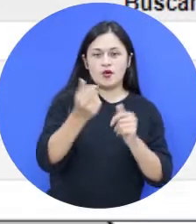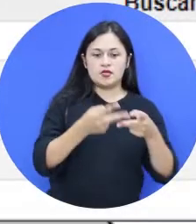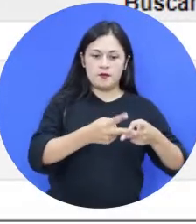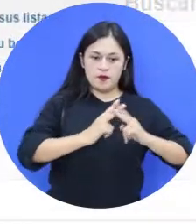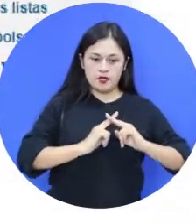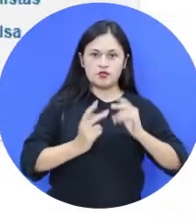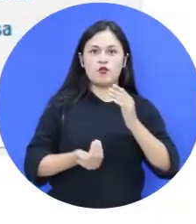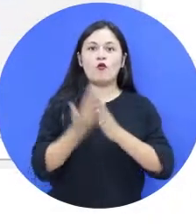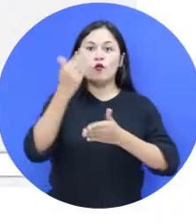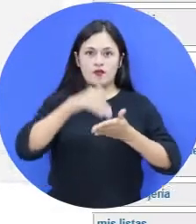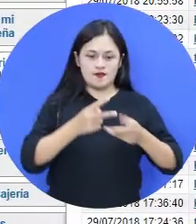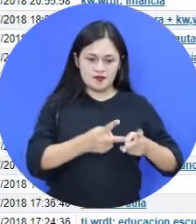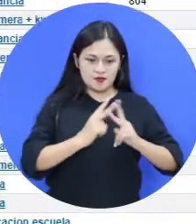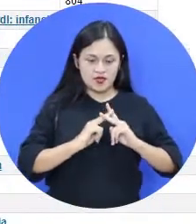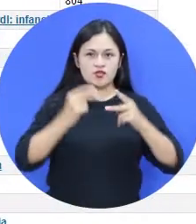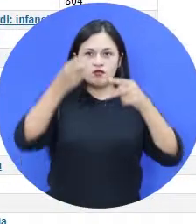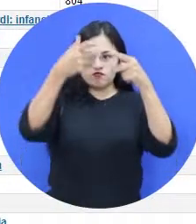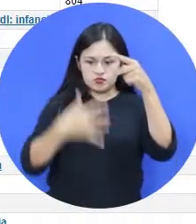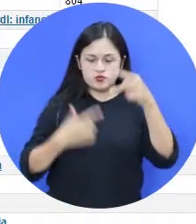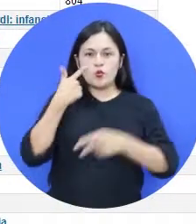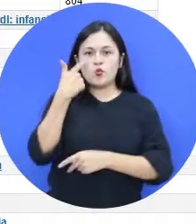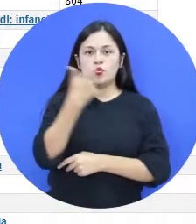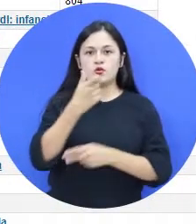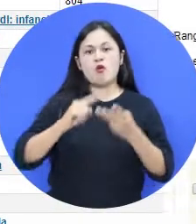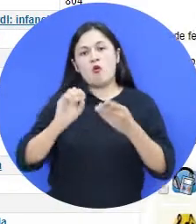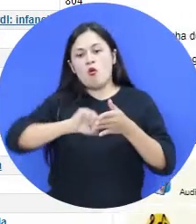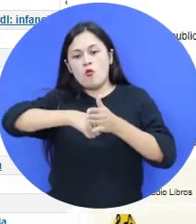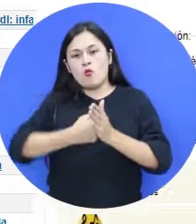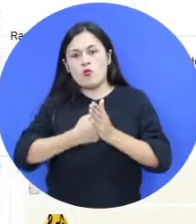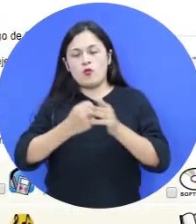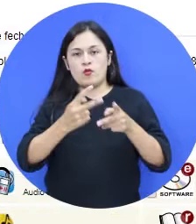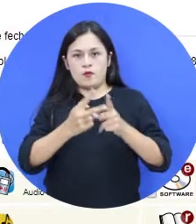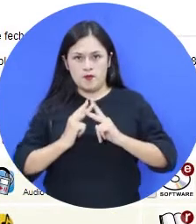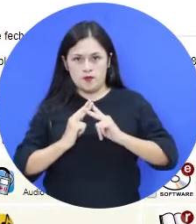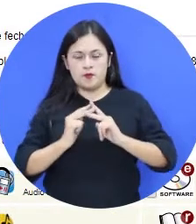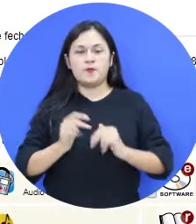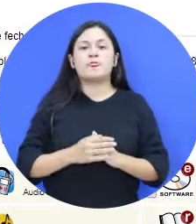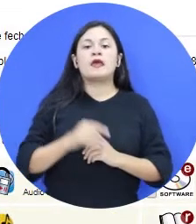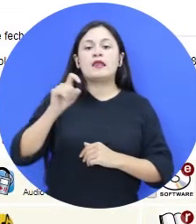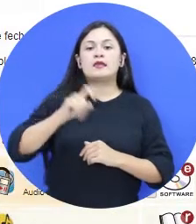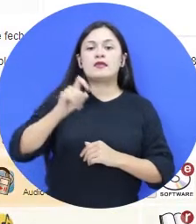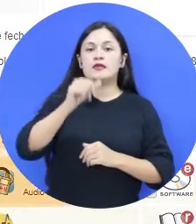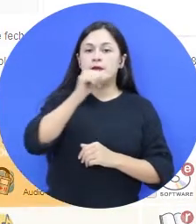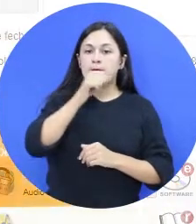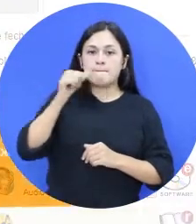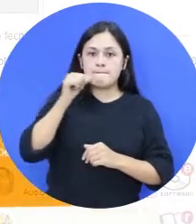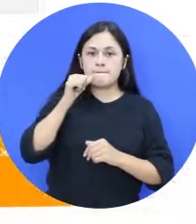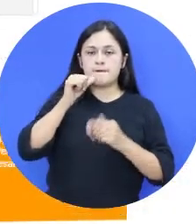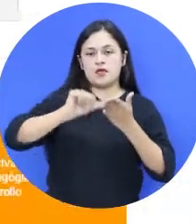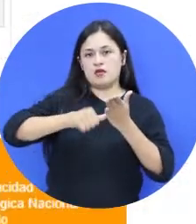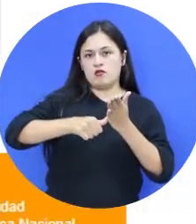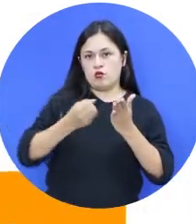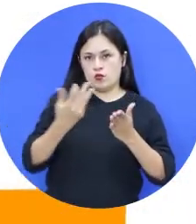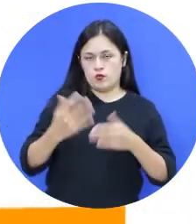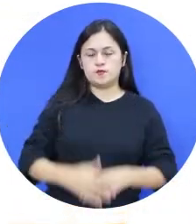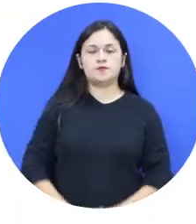préstamo, renovación, historial de búsquedas, apartar material, entre otras, requiere de un usuario y una